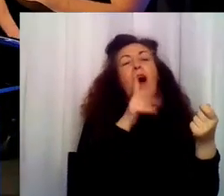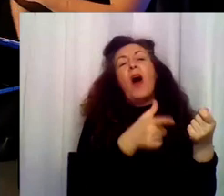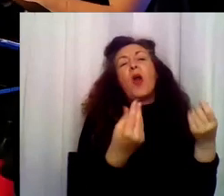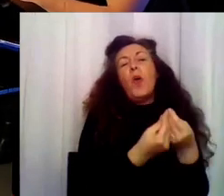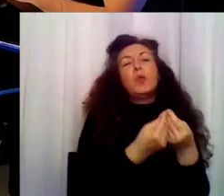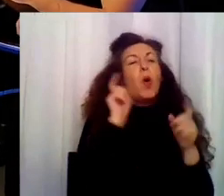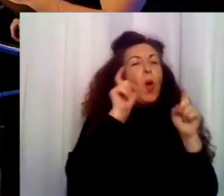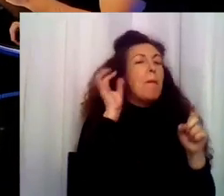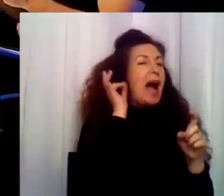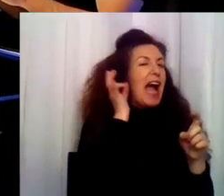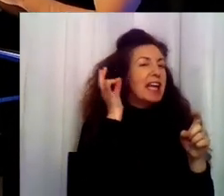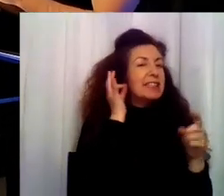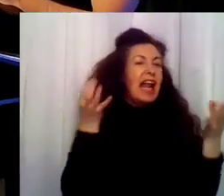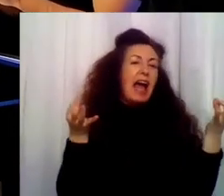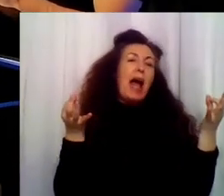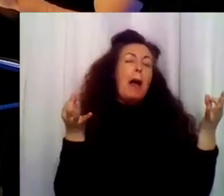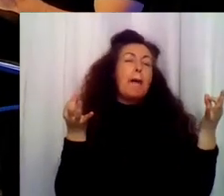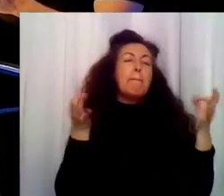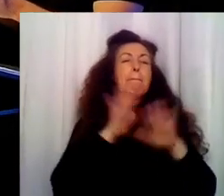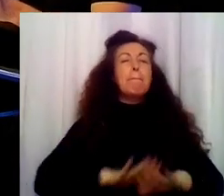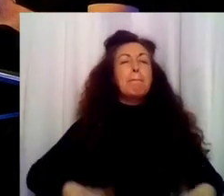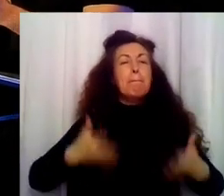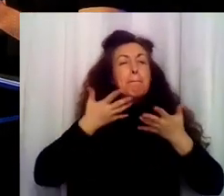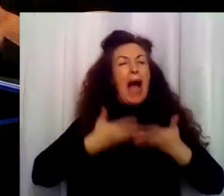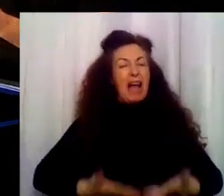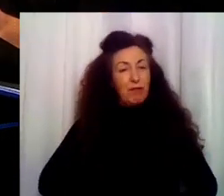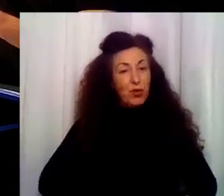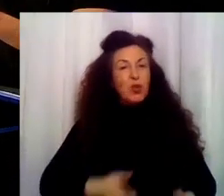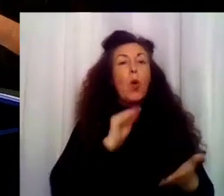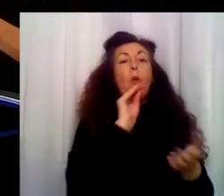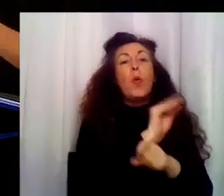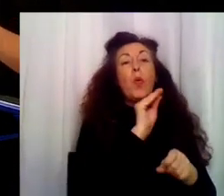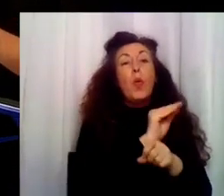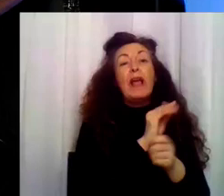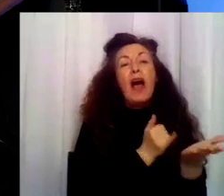y cuida el huerto ecológico de la terraza de su edificio en Vallecas III.